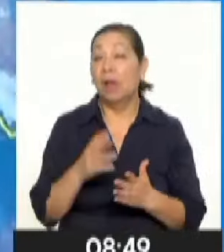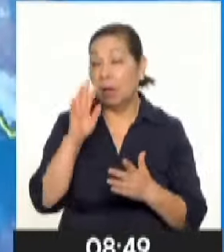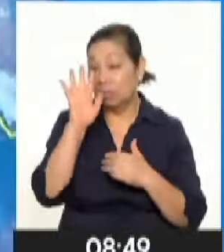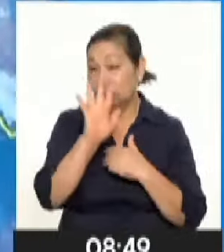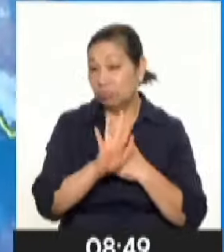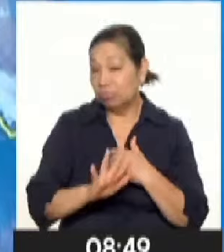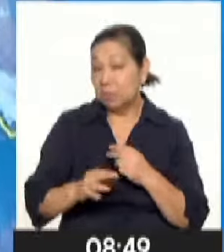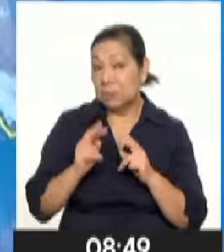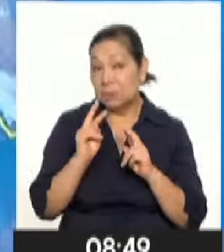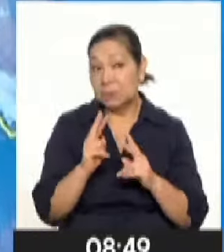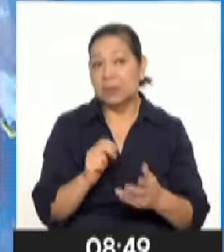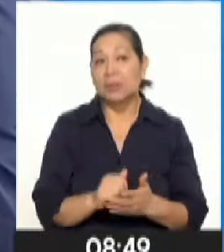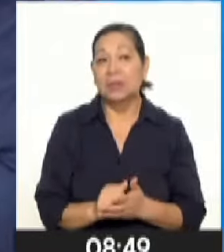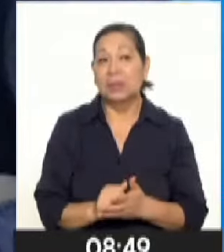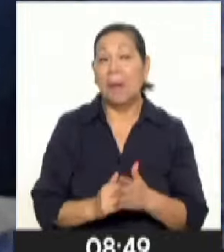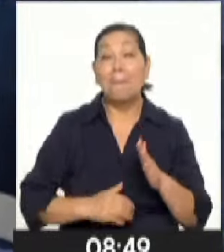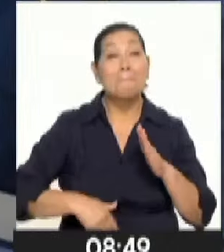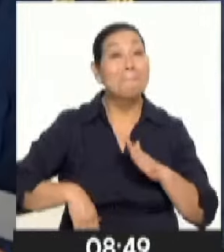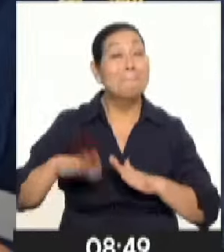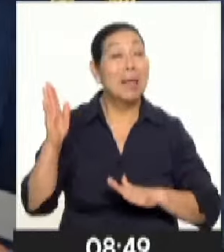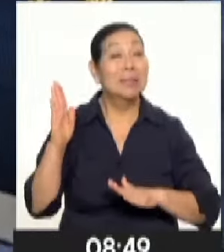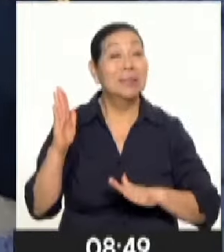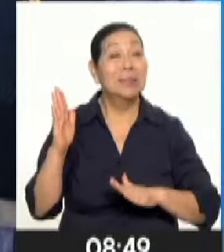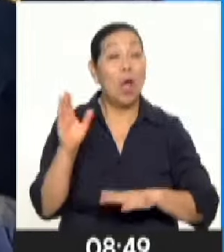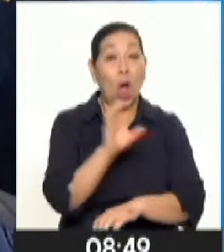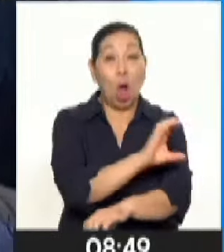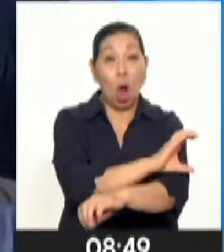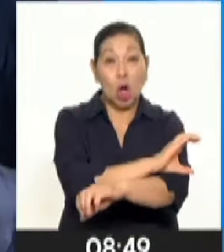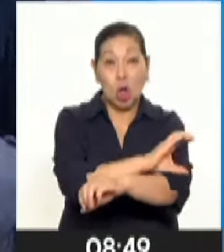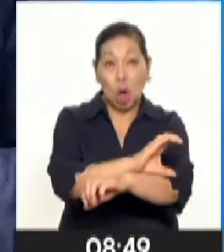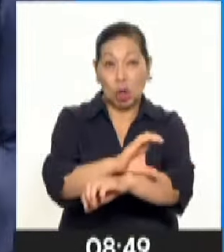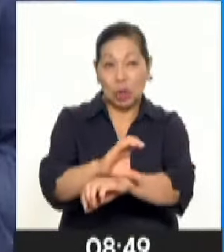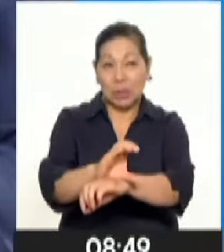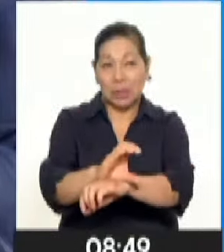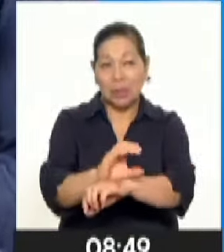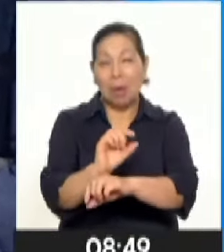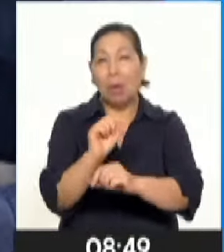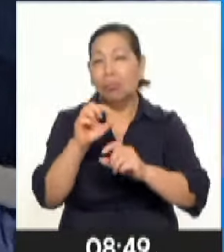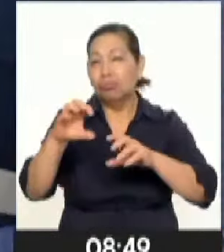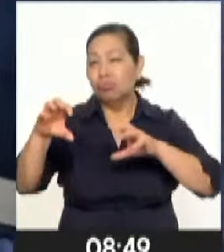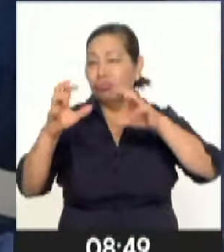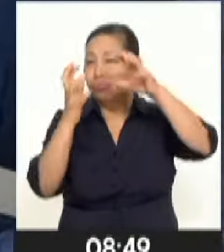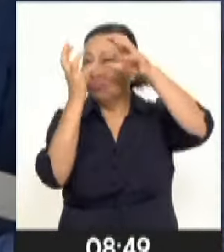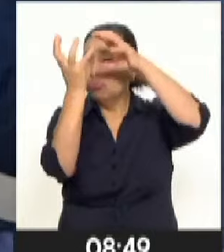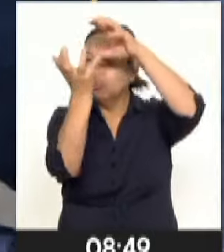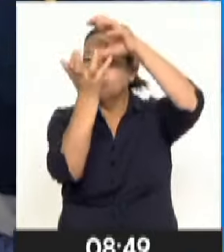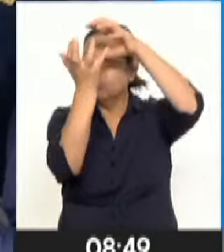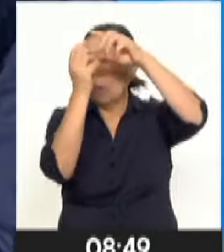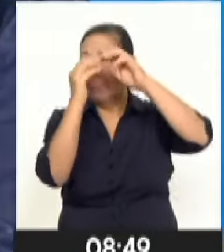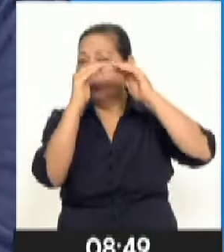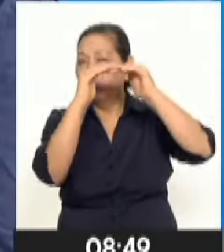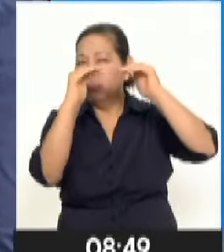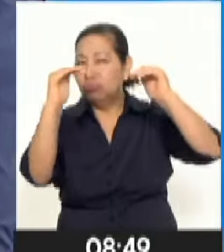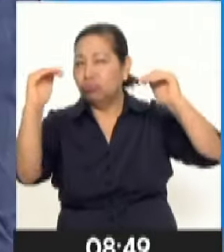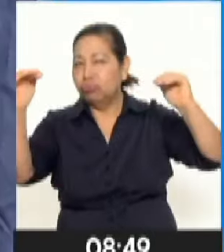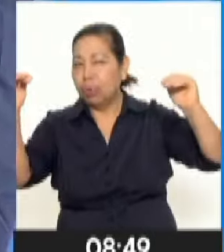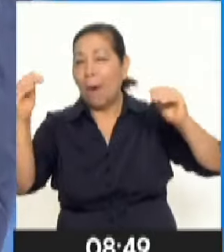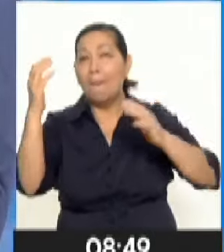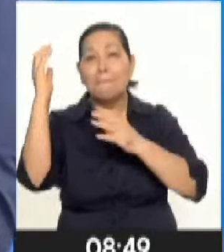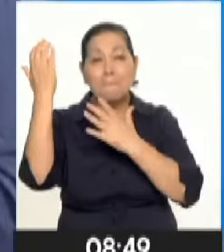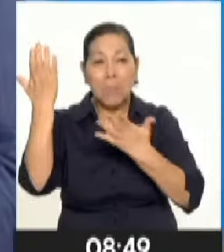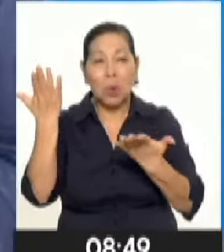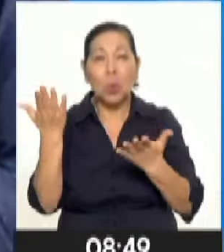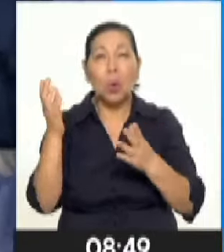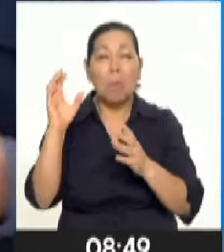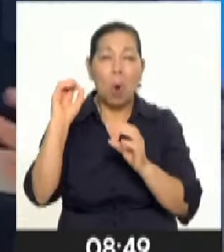nacional. Podemos ver que la mayor parte del sector de la costa ha amanecido pues con nubes dispersas, cielo despejado. Si vemos el detalle en Piura